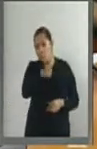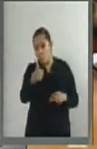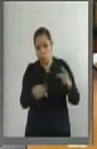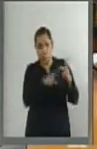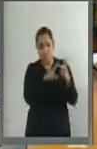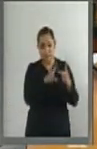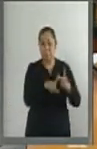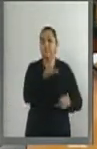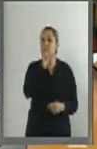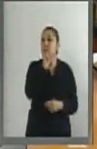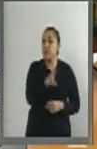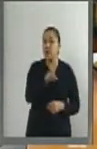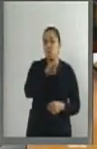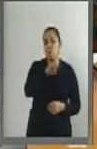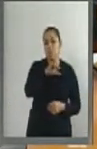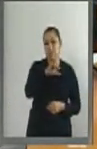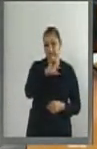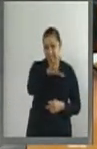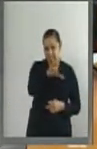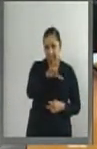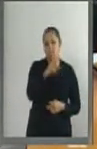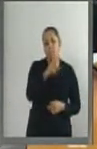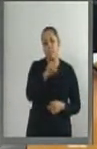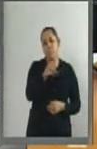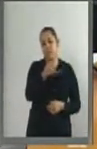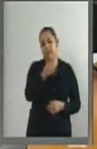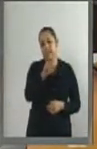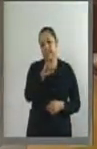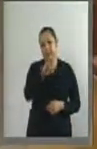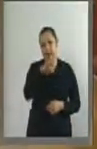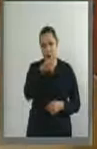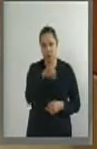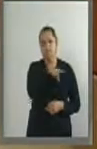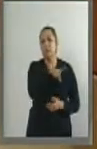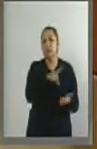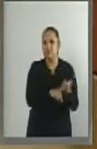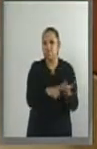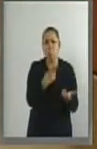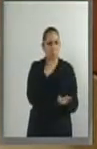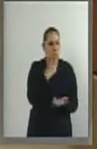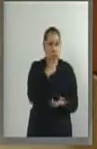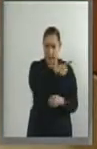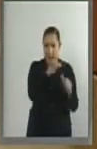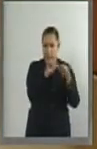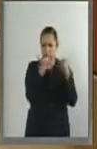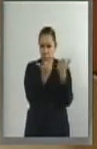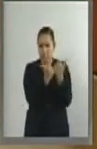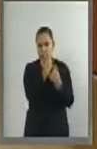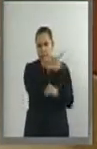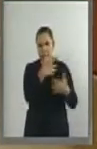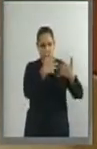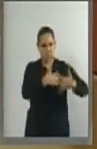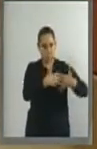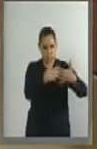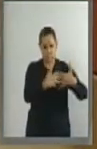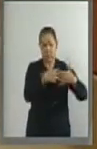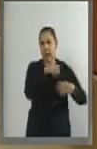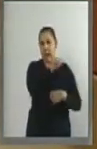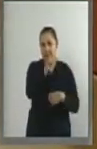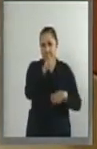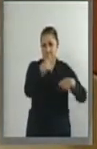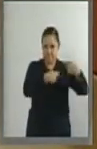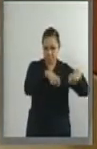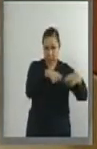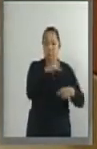unicel o poliestireno expandido. Según datos de la Asociación Nacional de Industrias de Plástico, y de